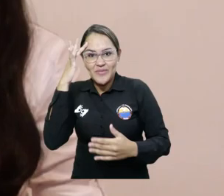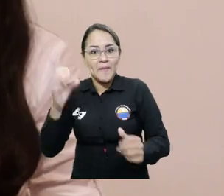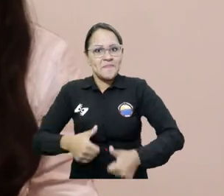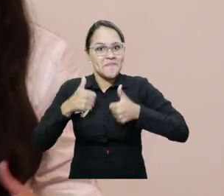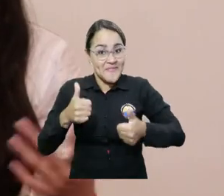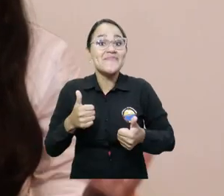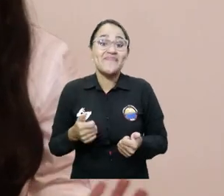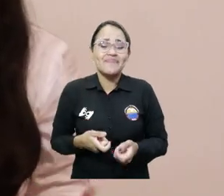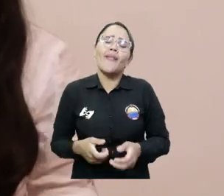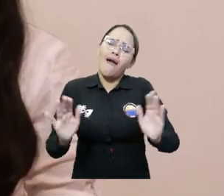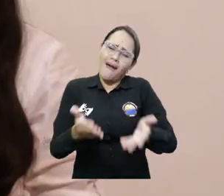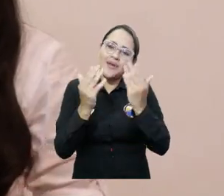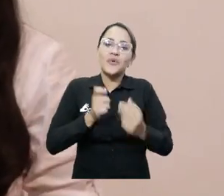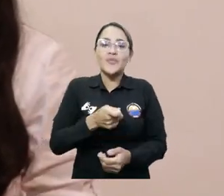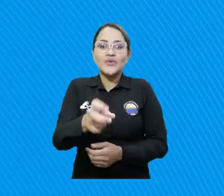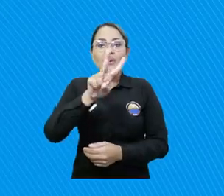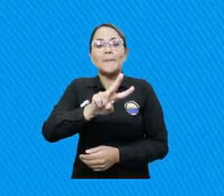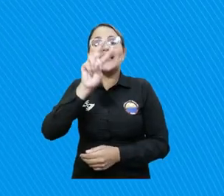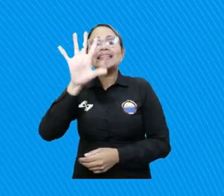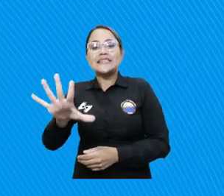la universidad que todos queremos.